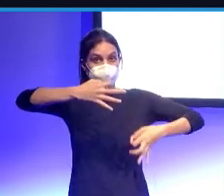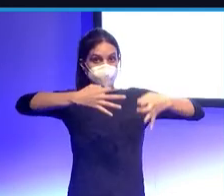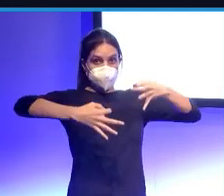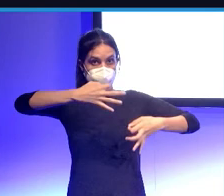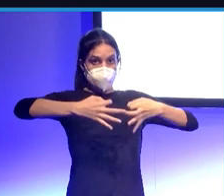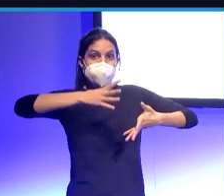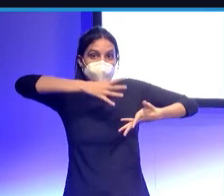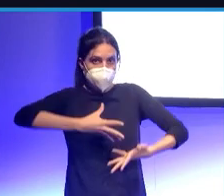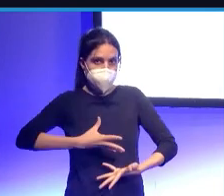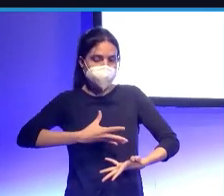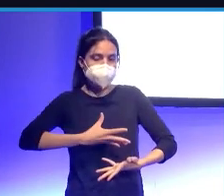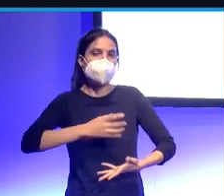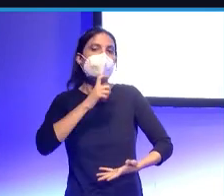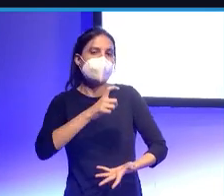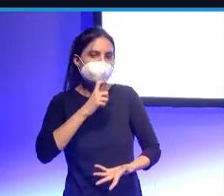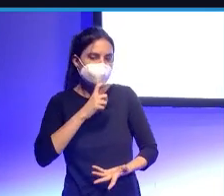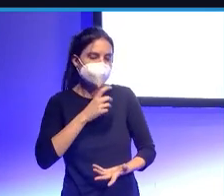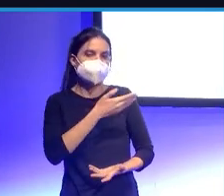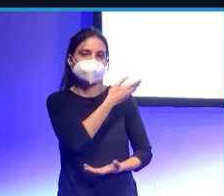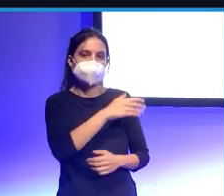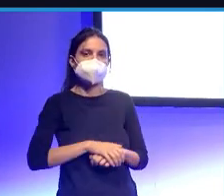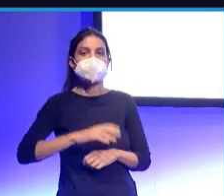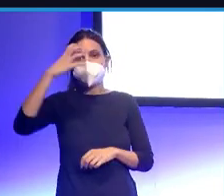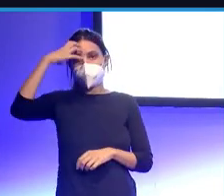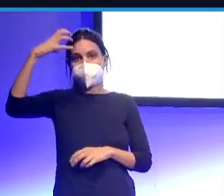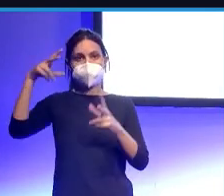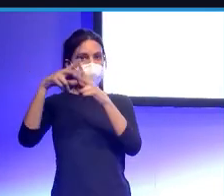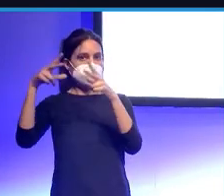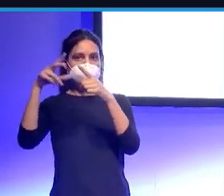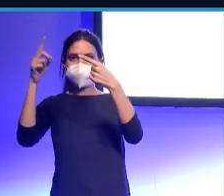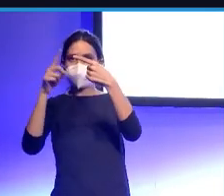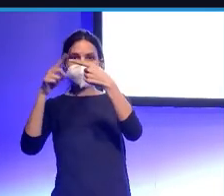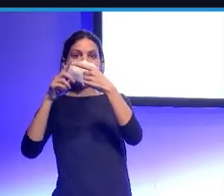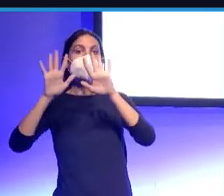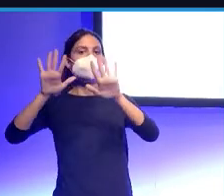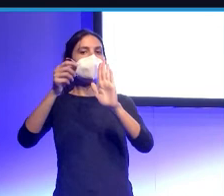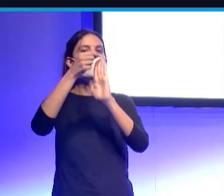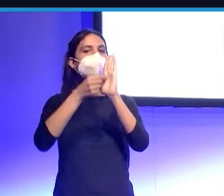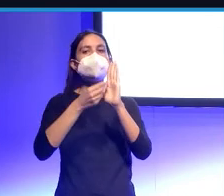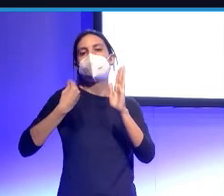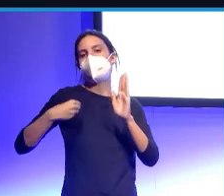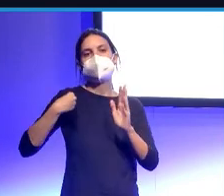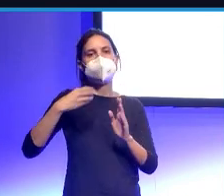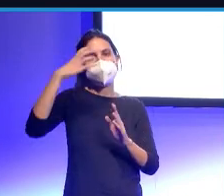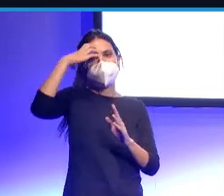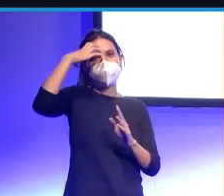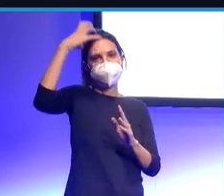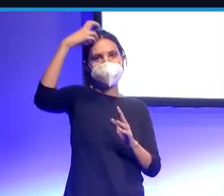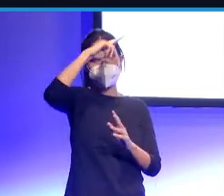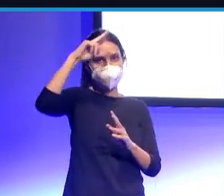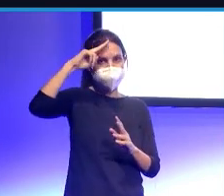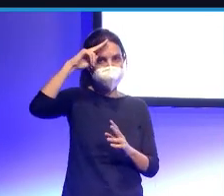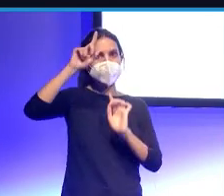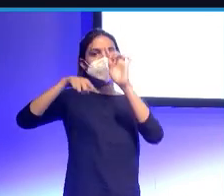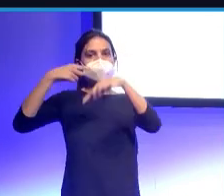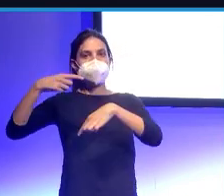liga al día de hoy, pues sería esta. Real Sociedad seguiría Primera, eso sí, empatada a puntos con el Madrid y, bueno, tenemos Atlético de Madrid